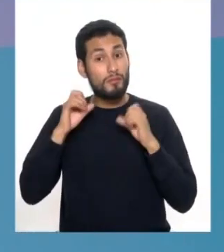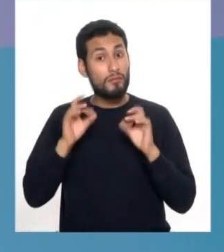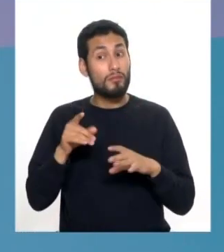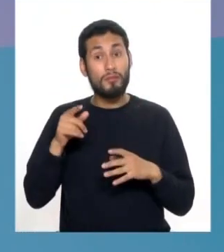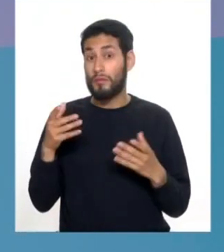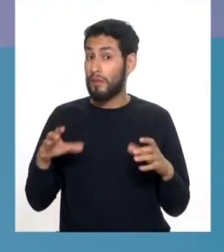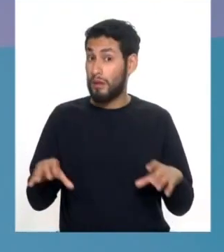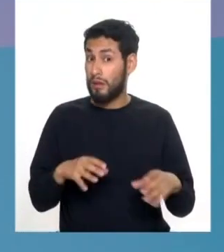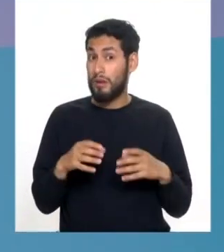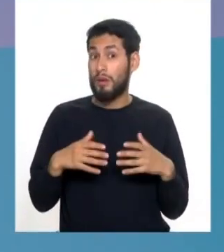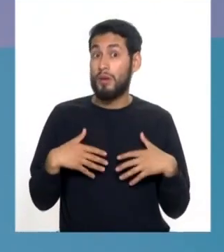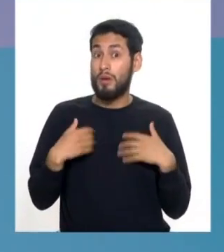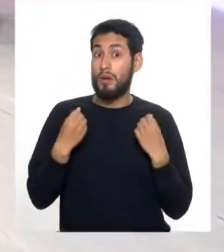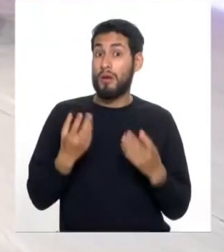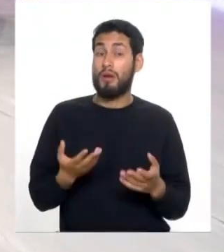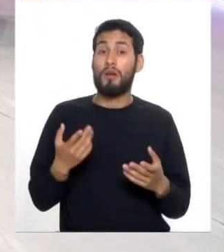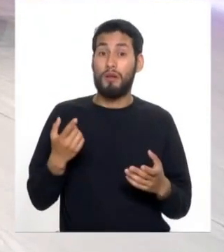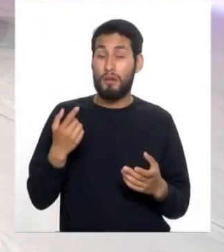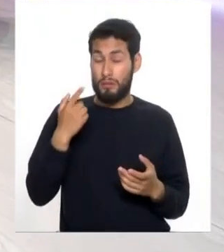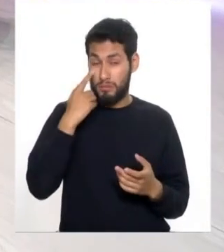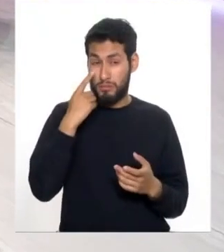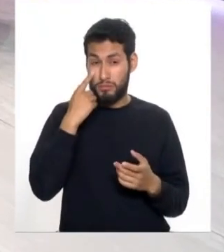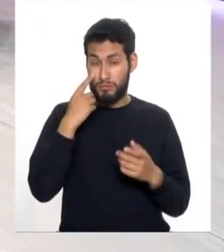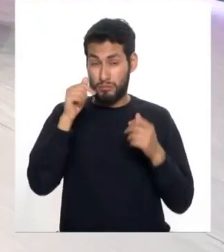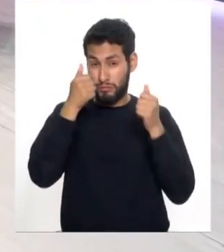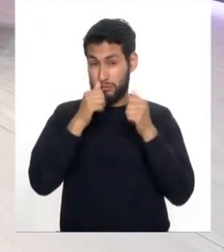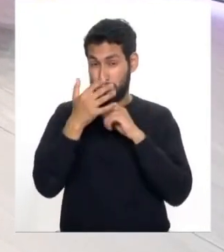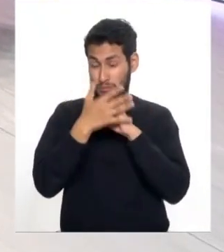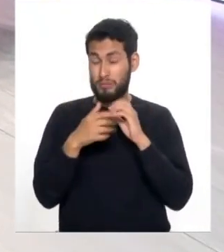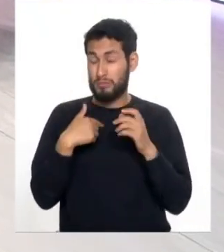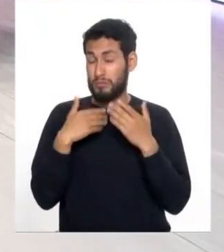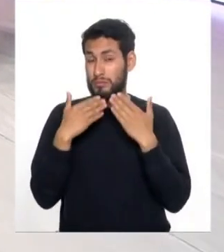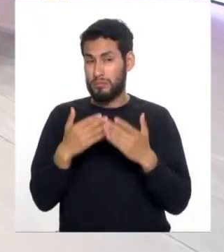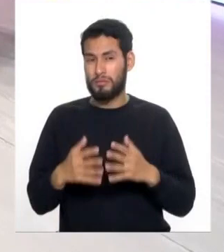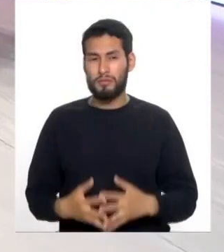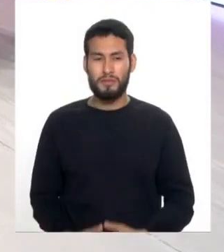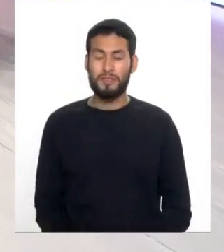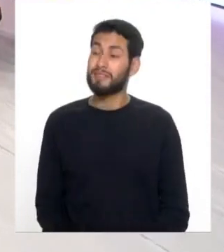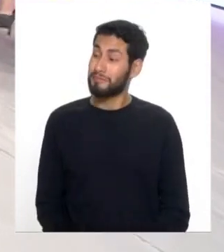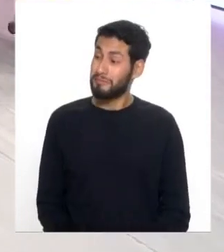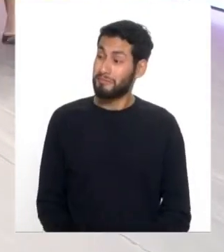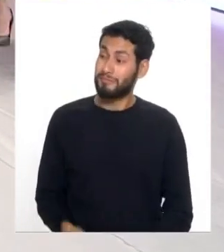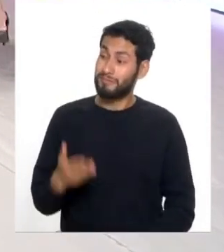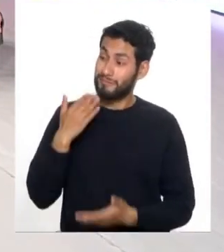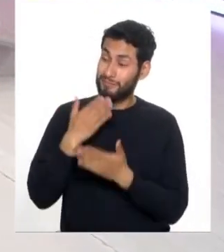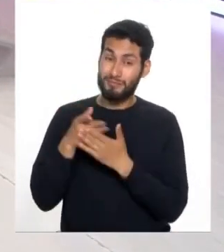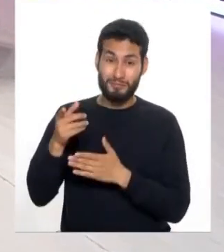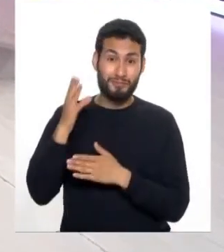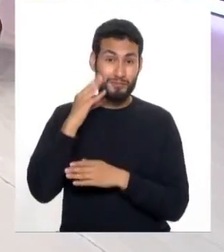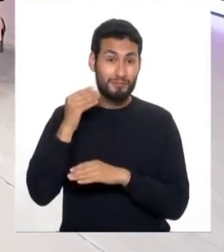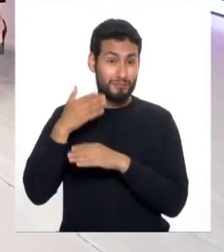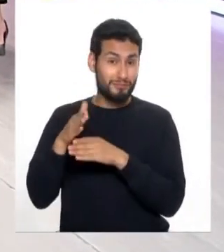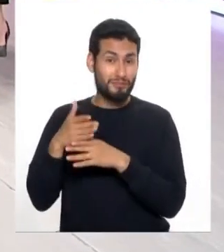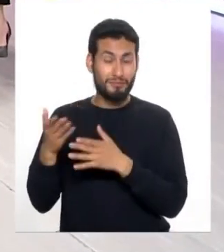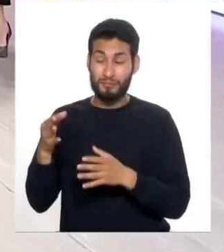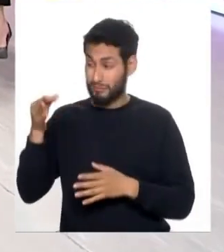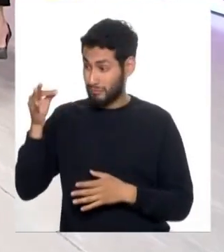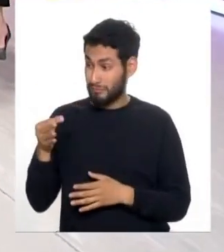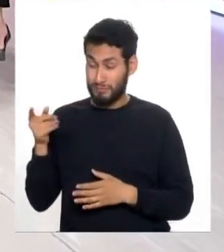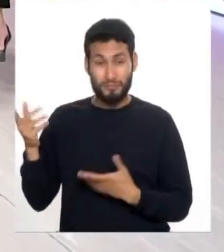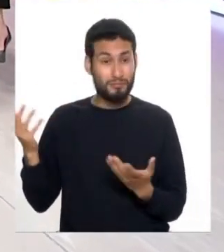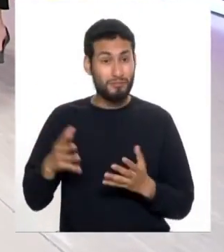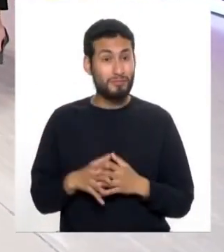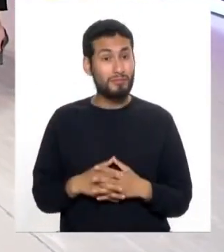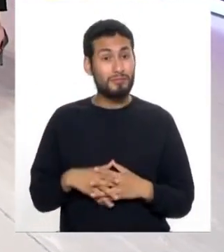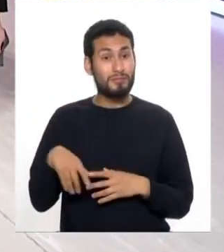hacen pueden repercutir en su tararata muchas gracias muchas gracias a ti por compartirnos la experiencia es cierto que va a